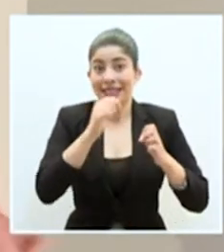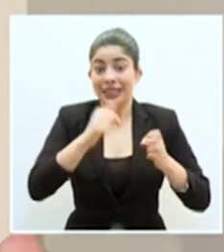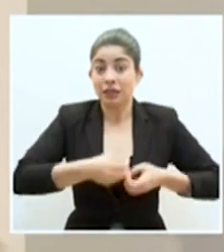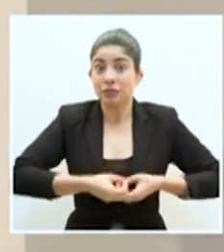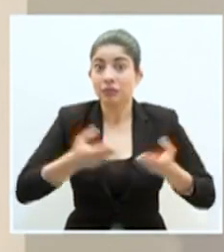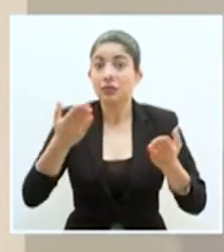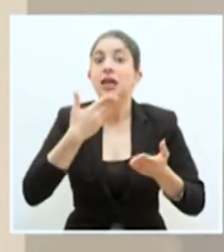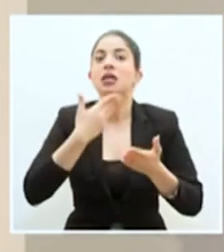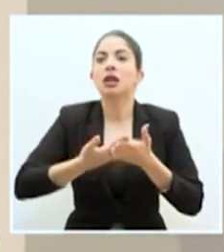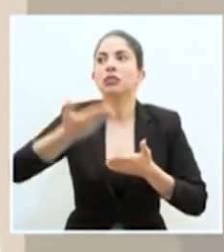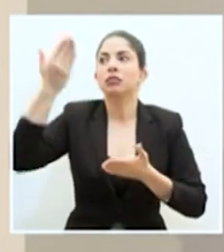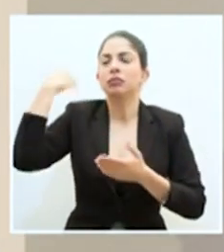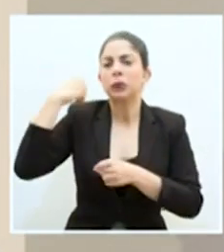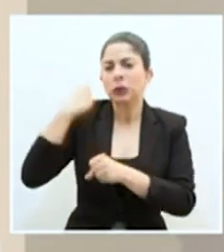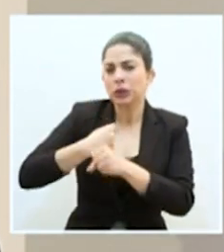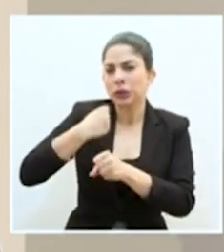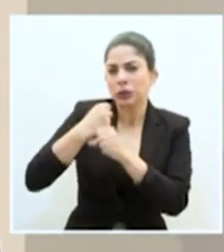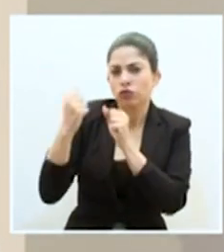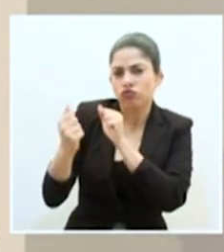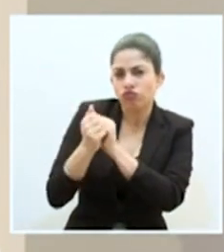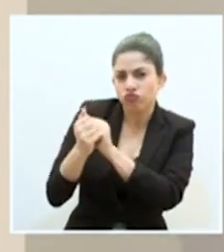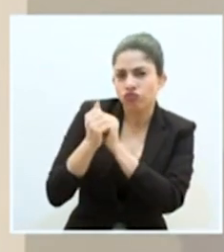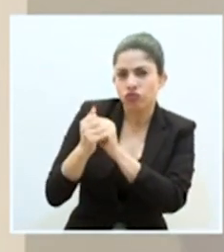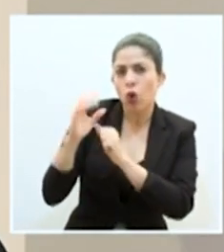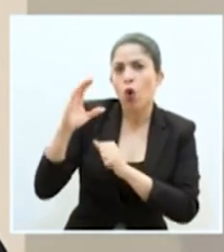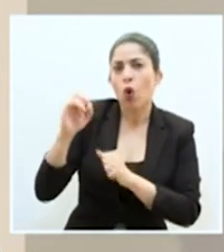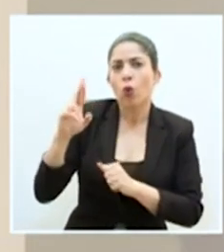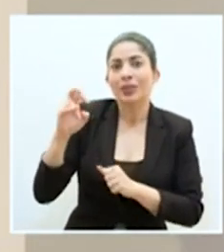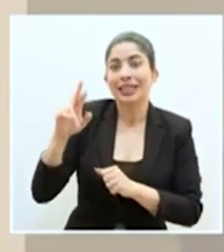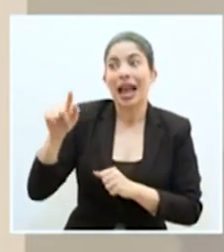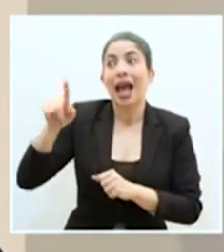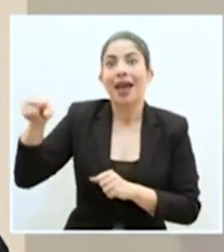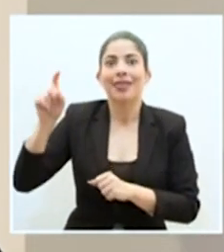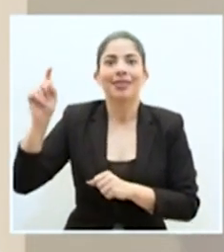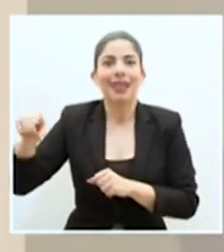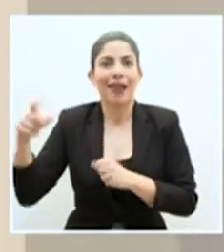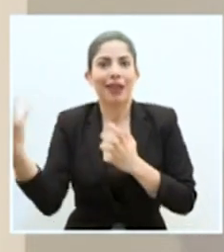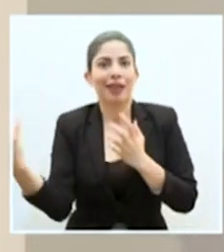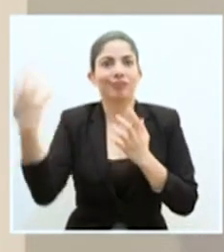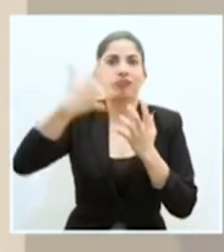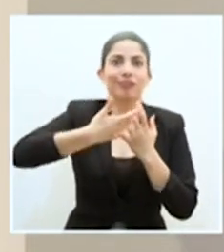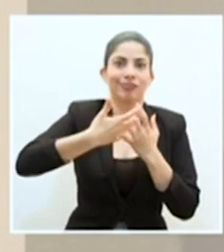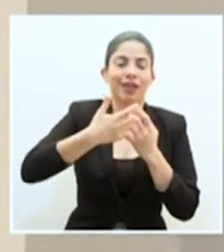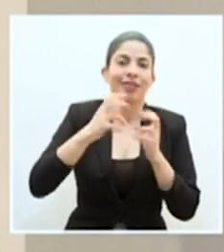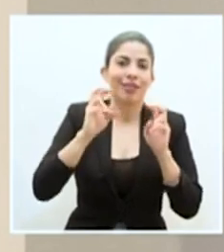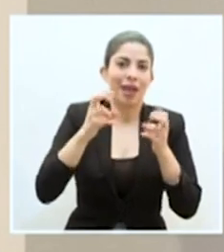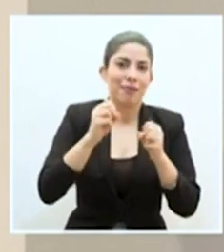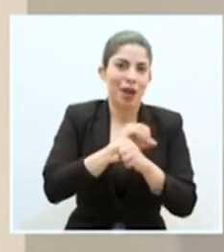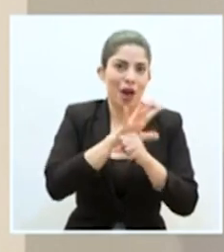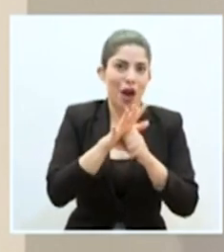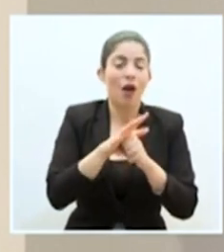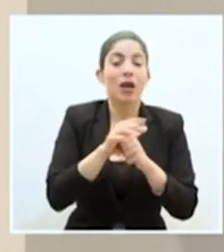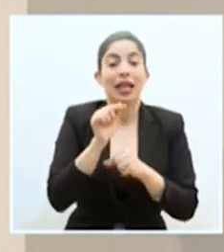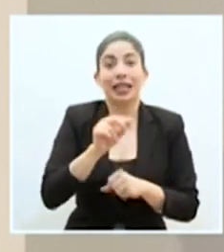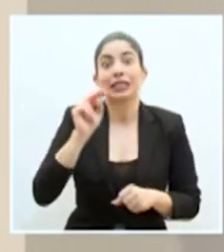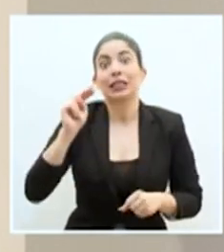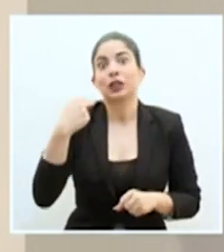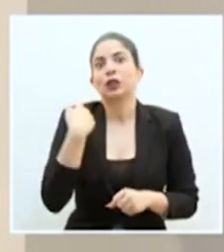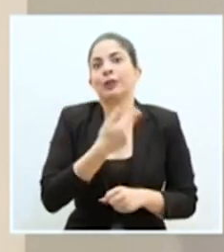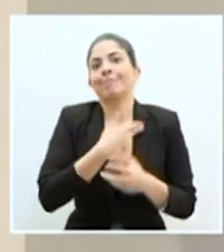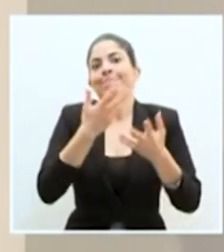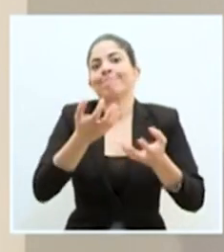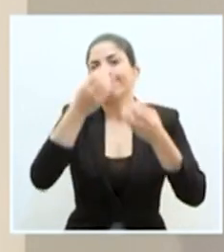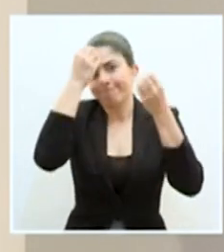luego de un trabajo conjunto con Coursera que tuvo que adaptarse al tema del COVID-19 es una noticia que queremos